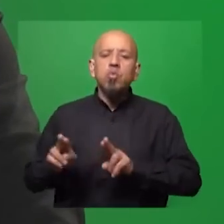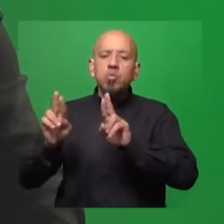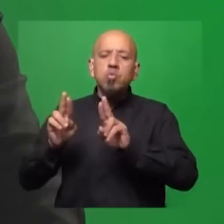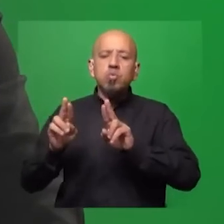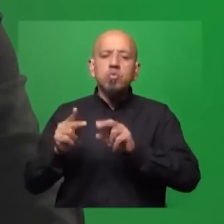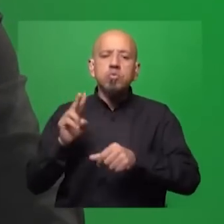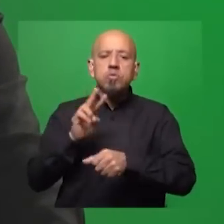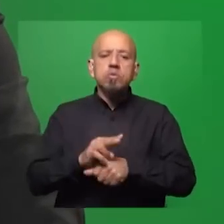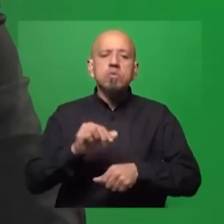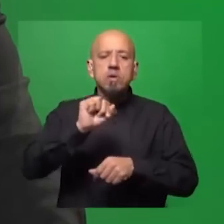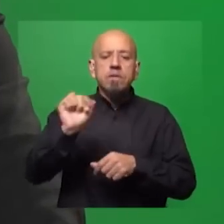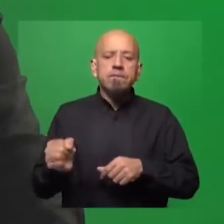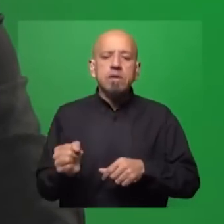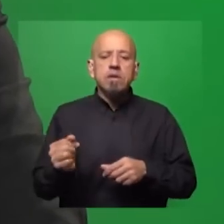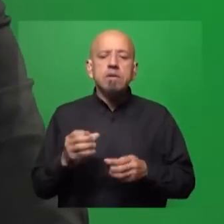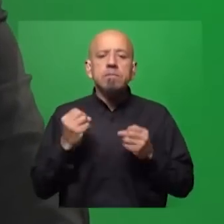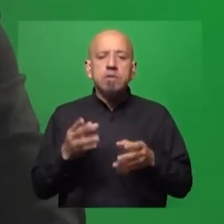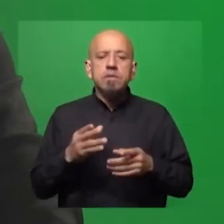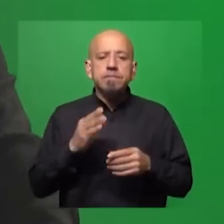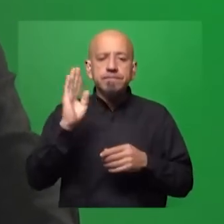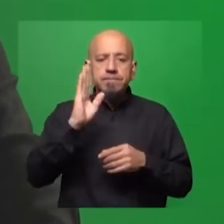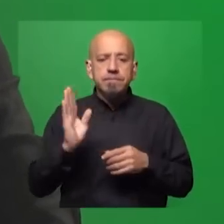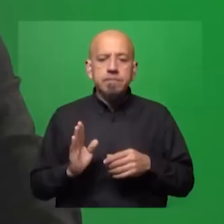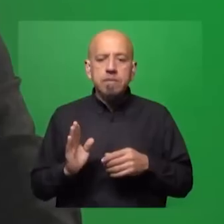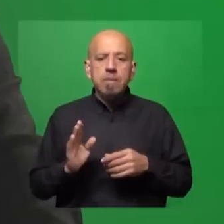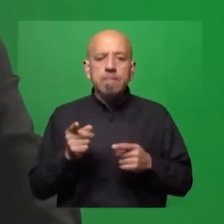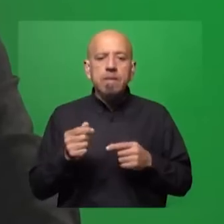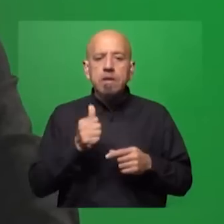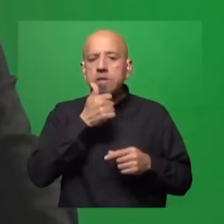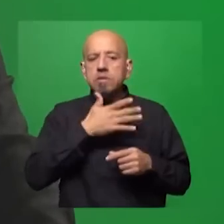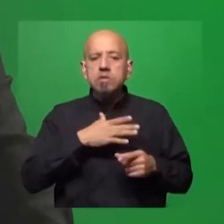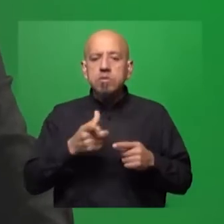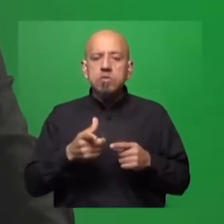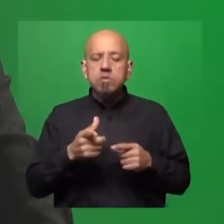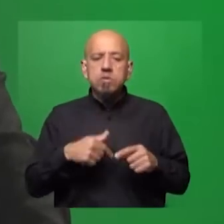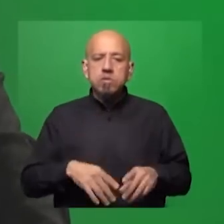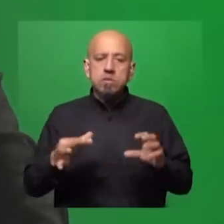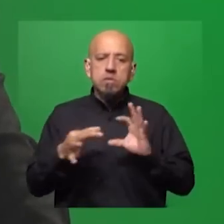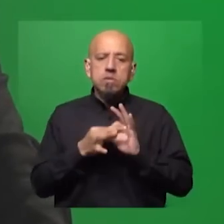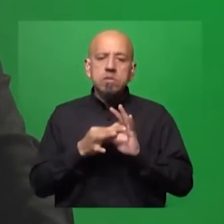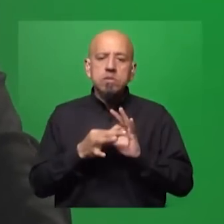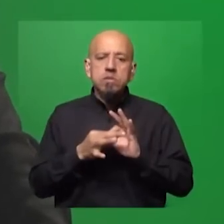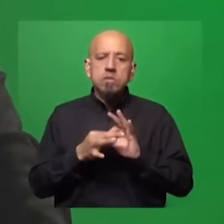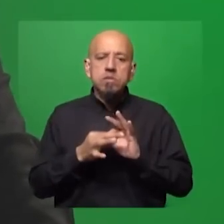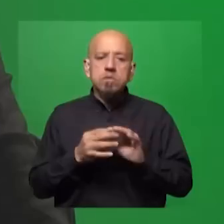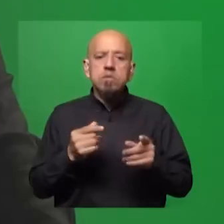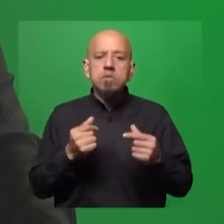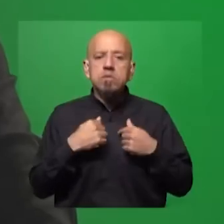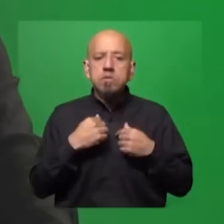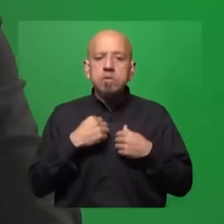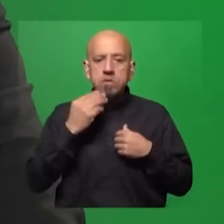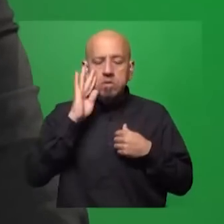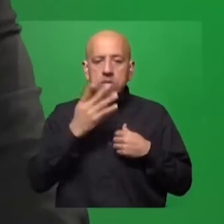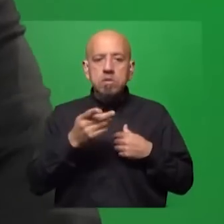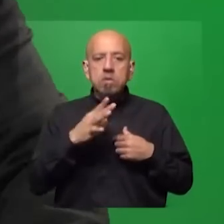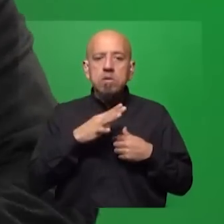una visita profunda en África, porque Brasil sí, además de tener una historia en común, mucho más fuerte que la nuestra, o por lo menos la que nosotros reconocemos, porque la